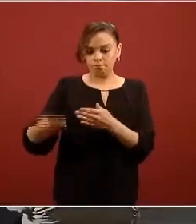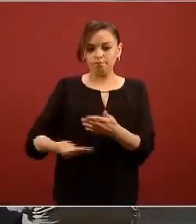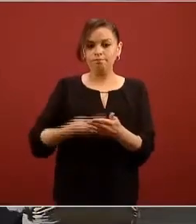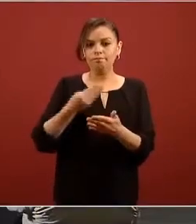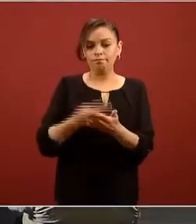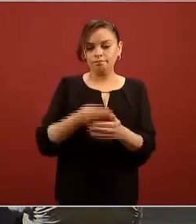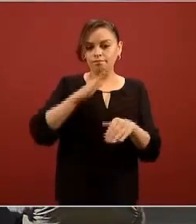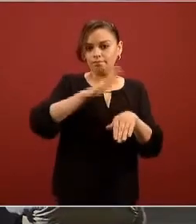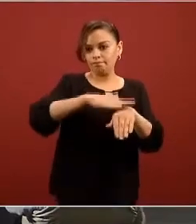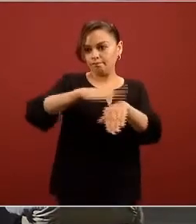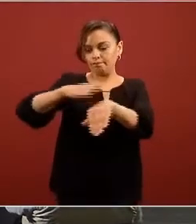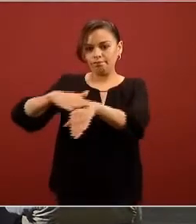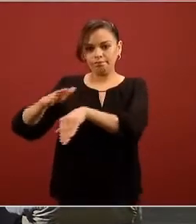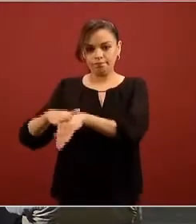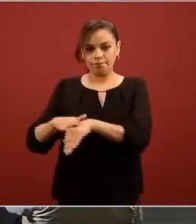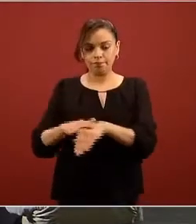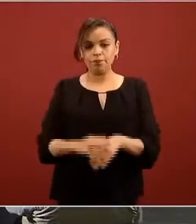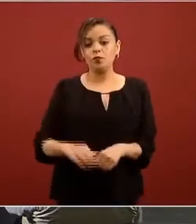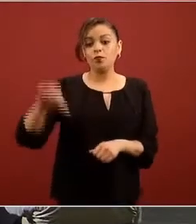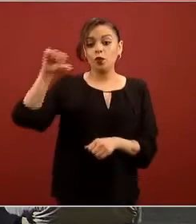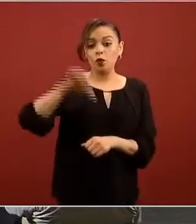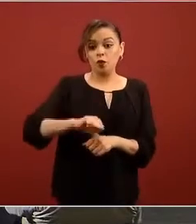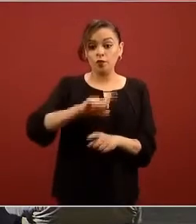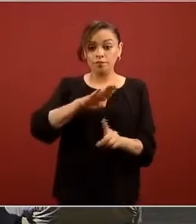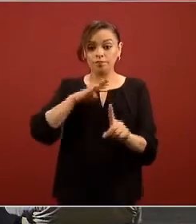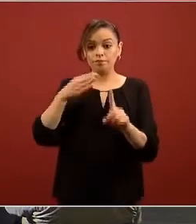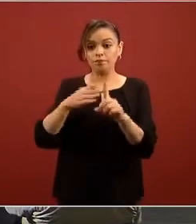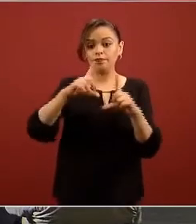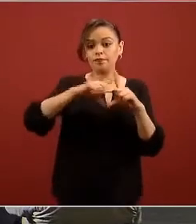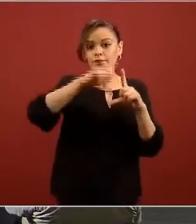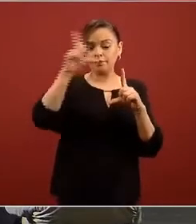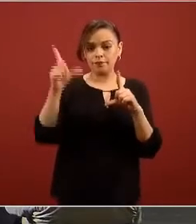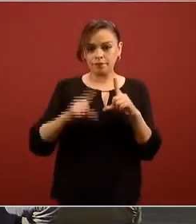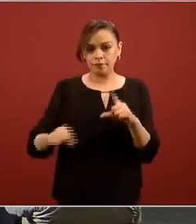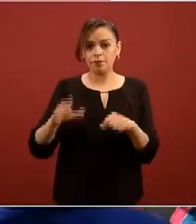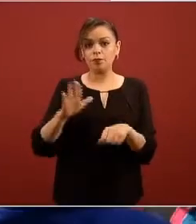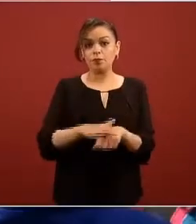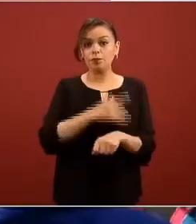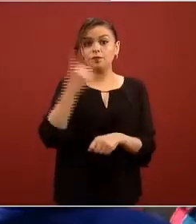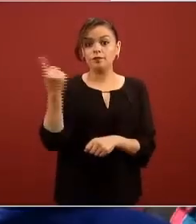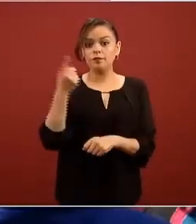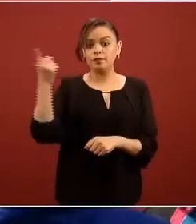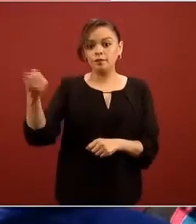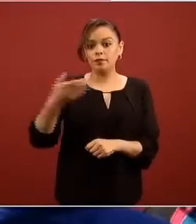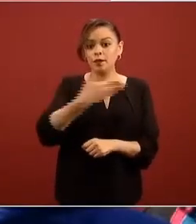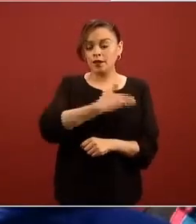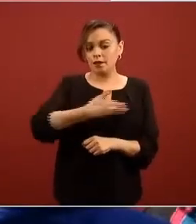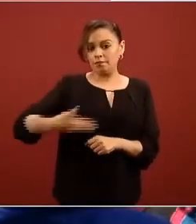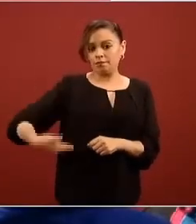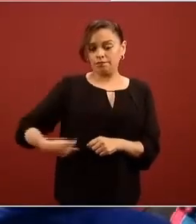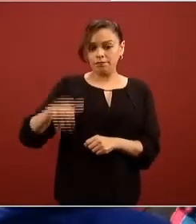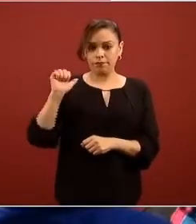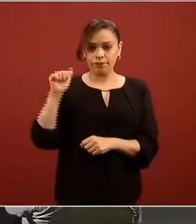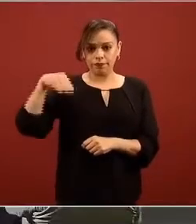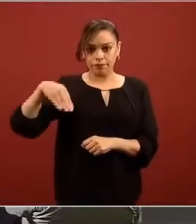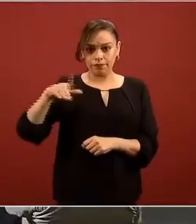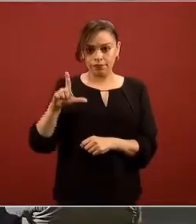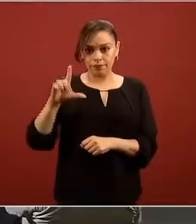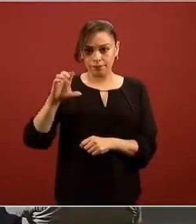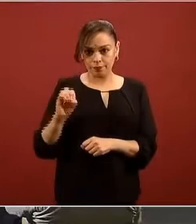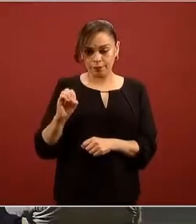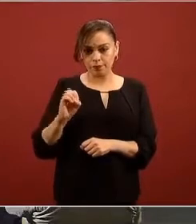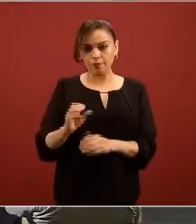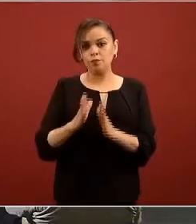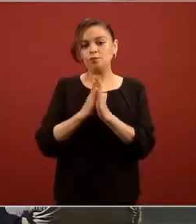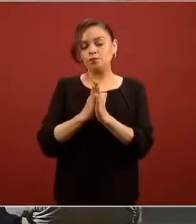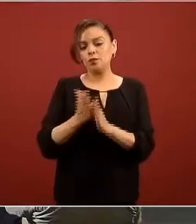en los dispositivos médicos nacionales puesto que el señor presidente de la república el licenciado Andrés Manuel López Obrador nos